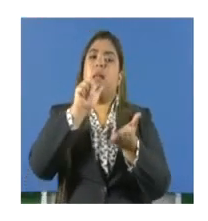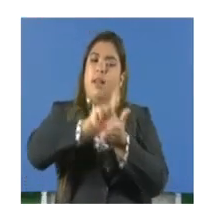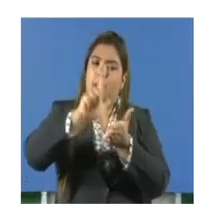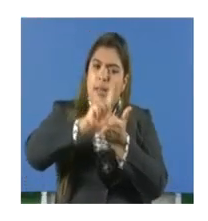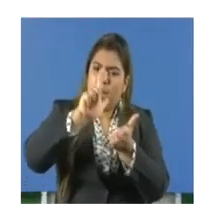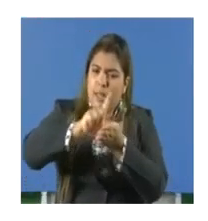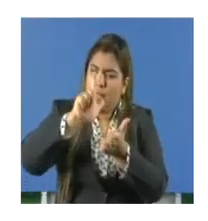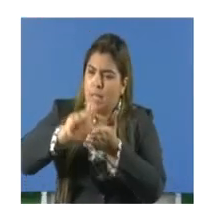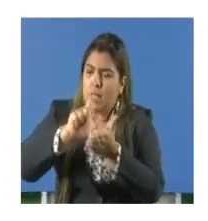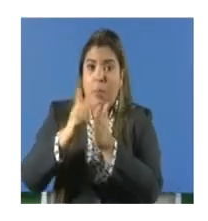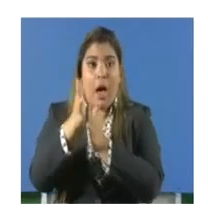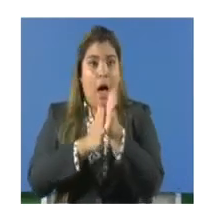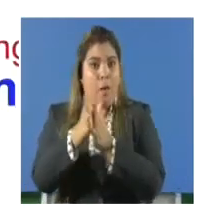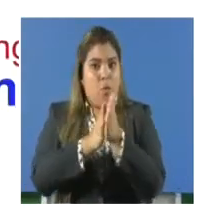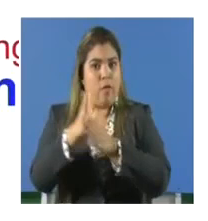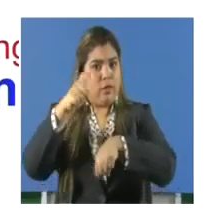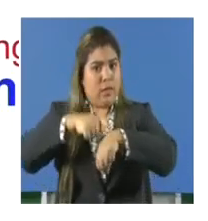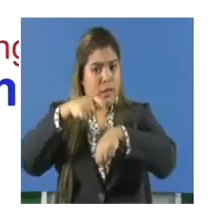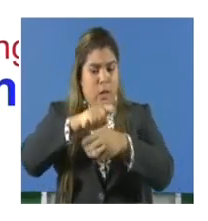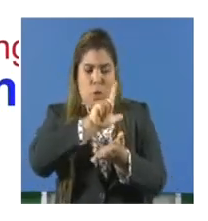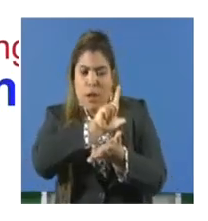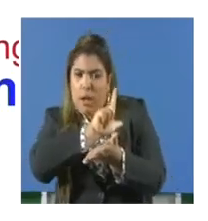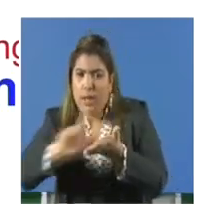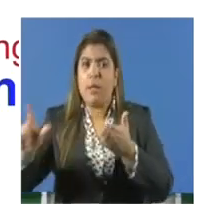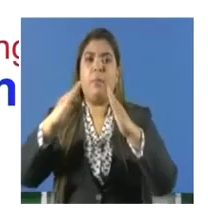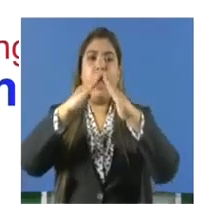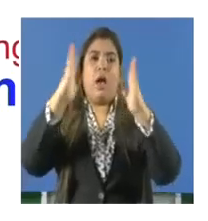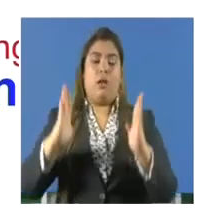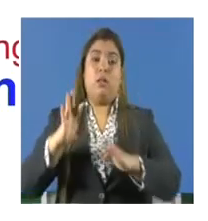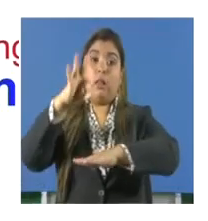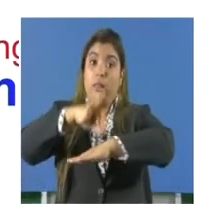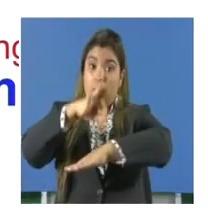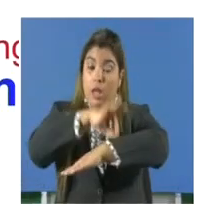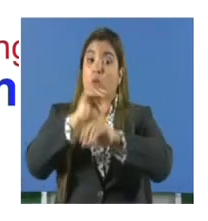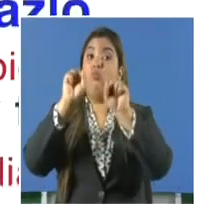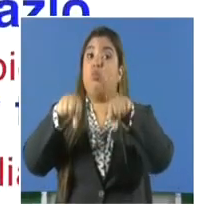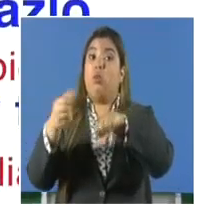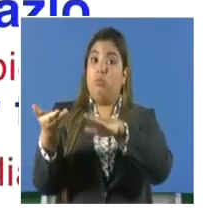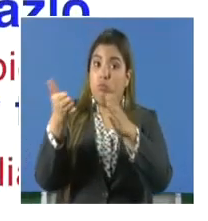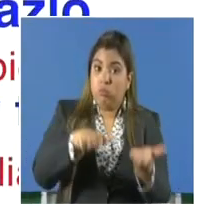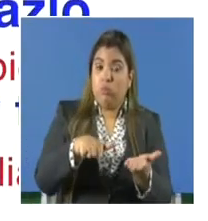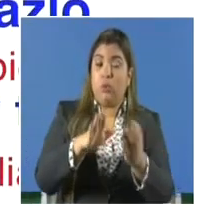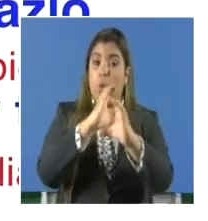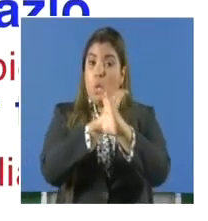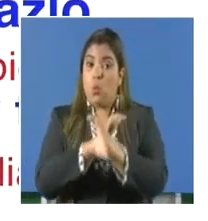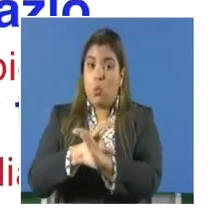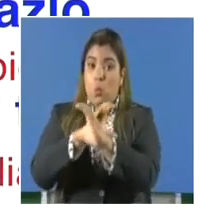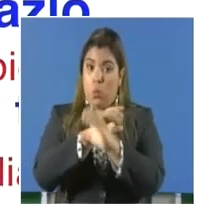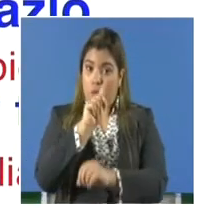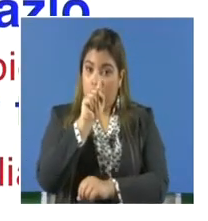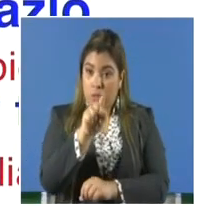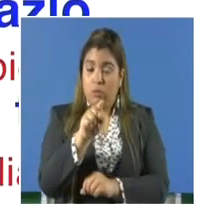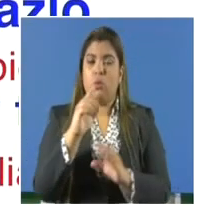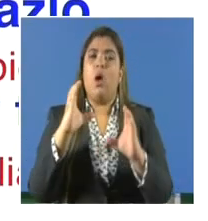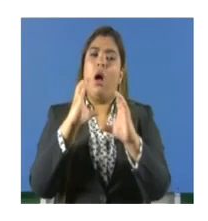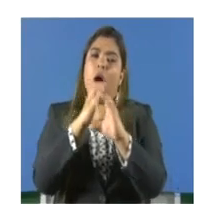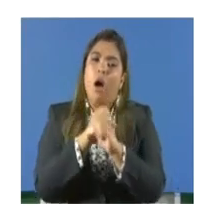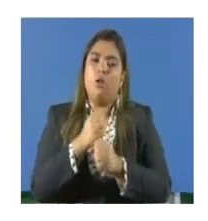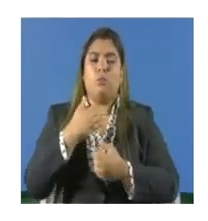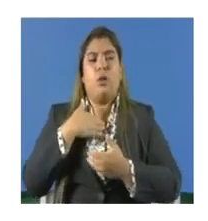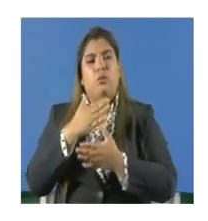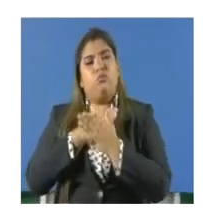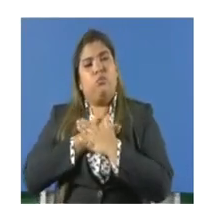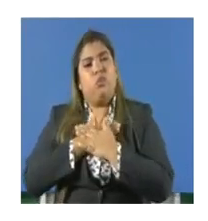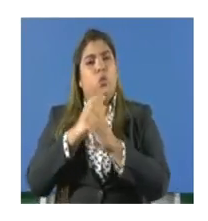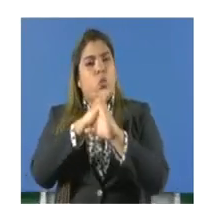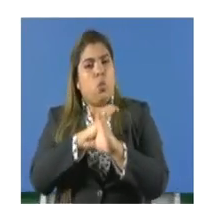ser criadero del mosquito Aedes aegypti. El dengue es mortal. Cuídate y hazlo también por tu familia.